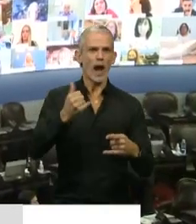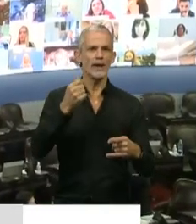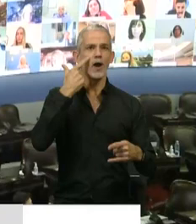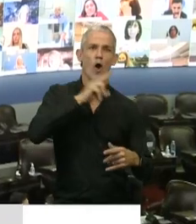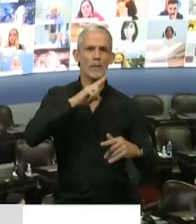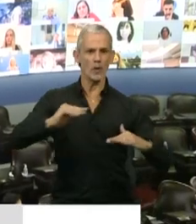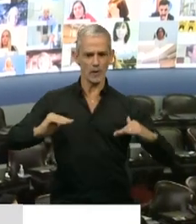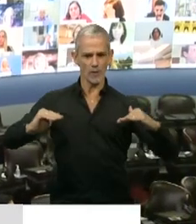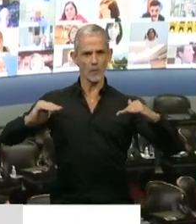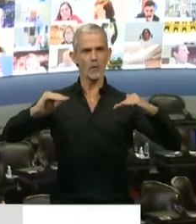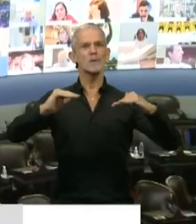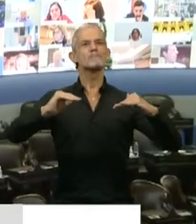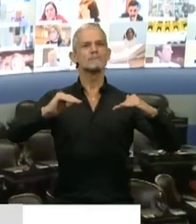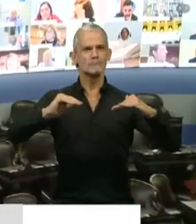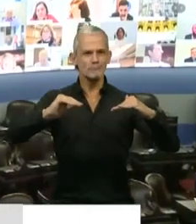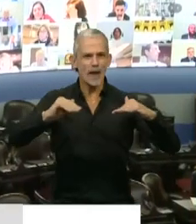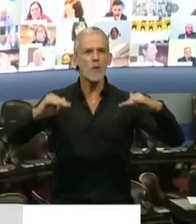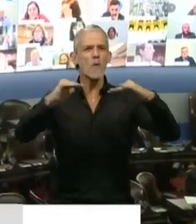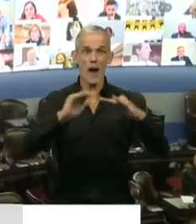género en uno de los bloques mayoritarios.